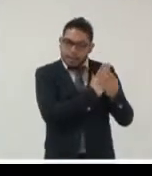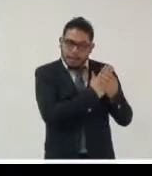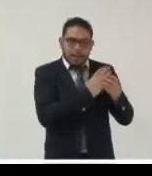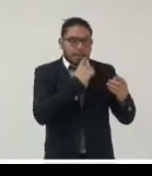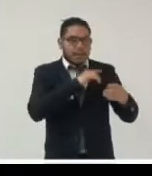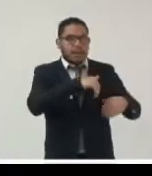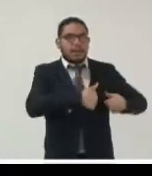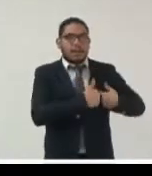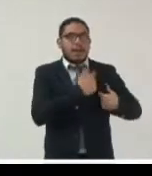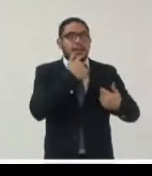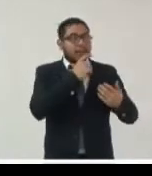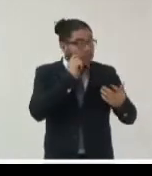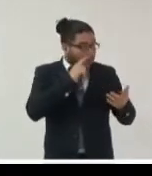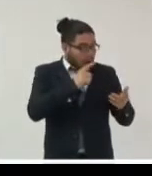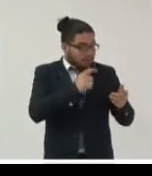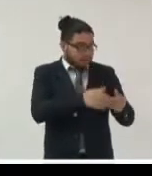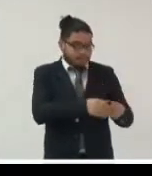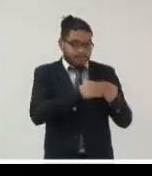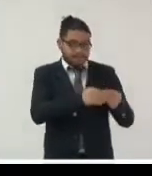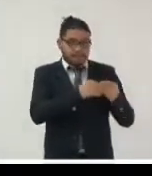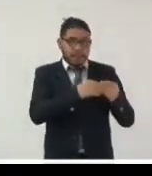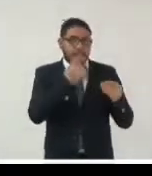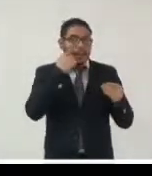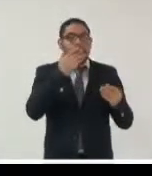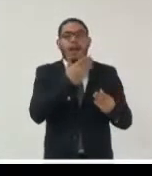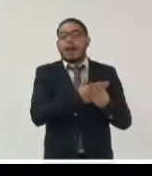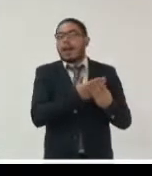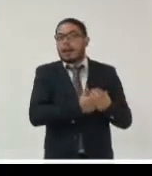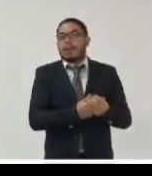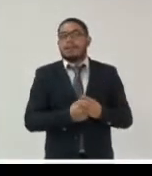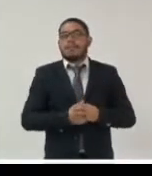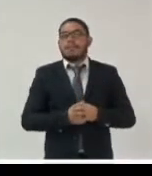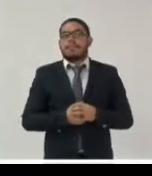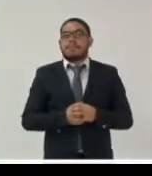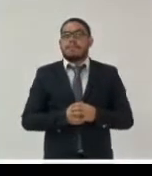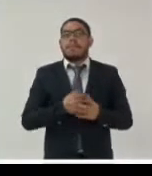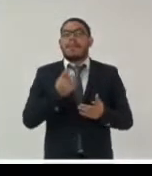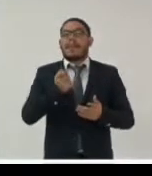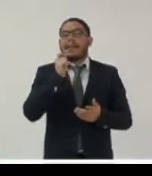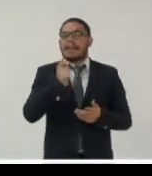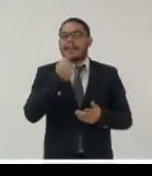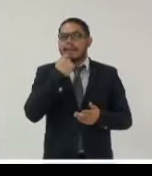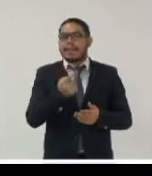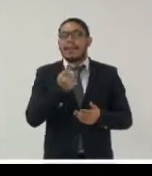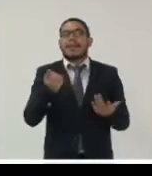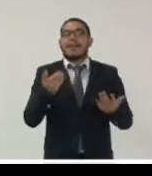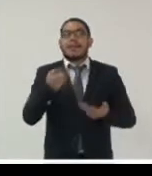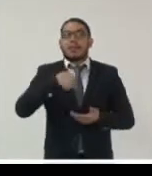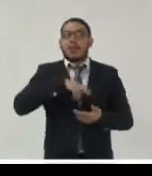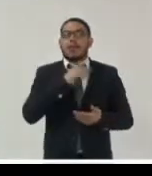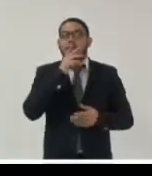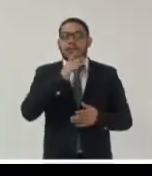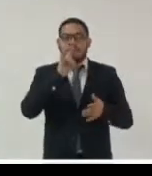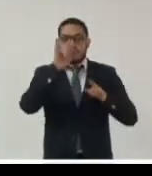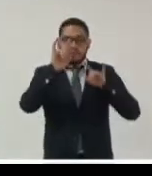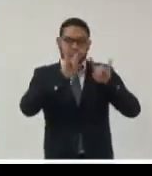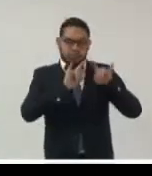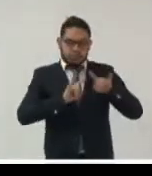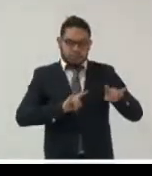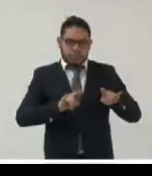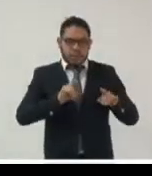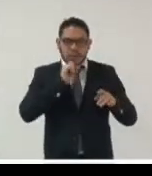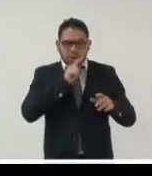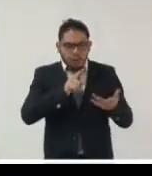manifestados diplomáticamente eso quiere decir que debemos de tener cuadros de clasificación